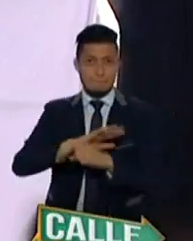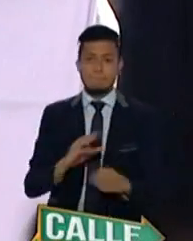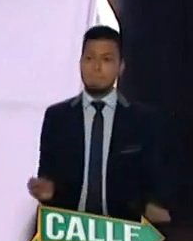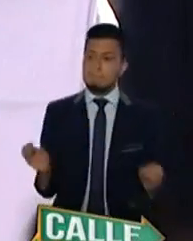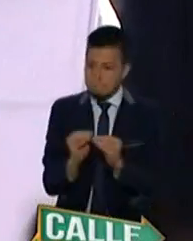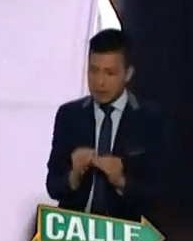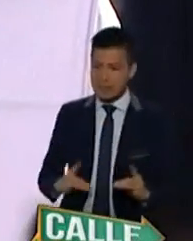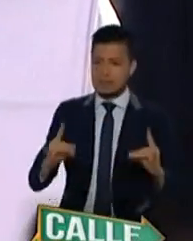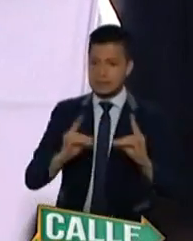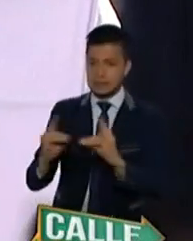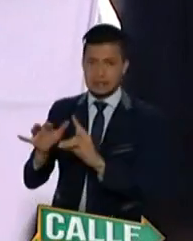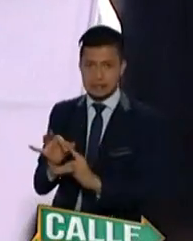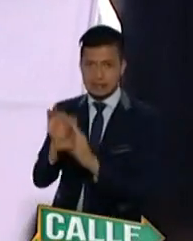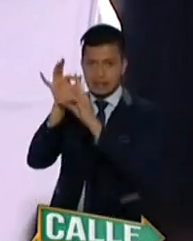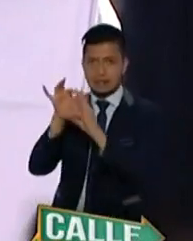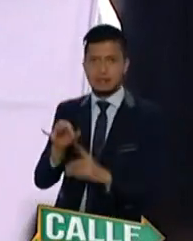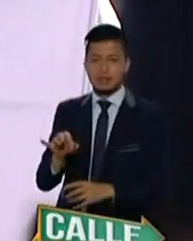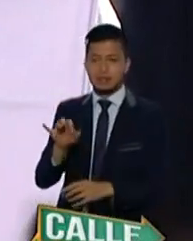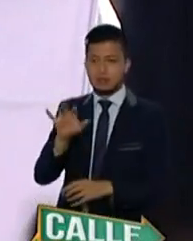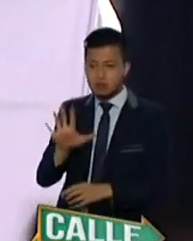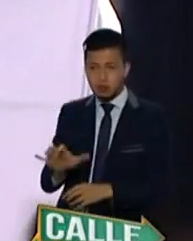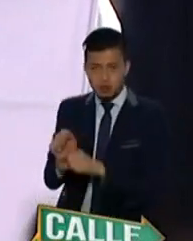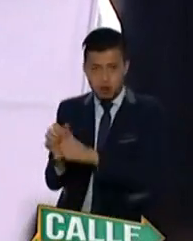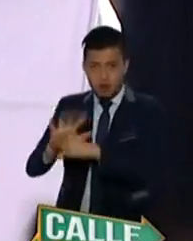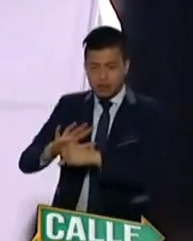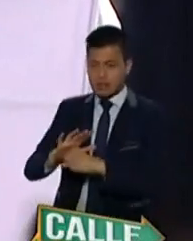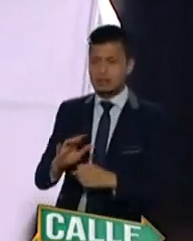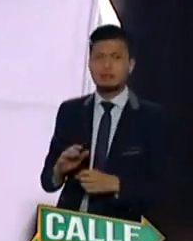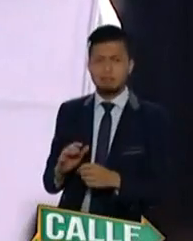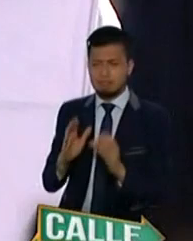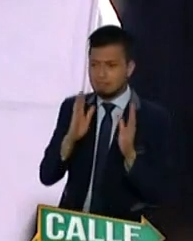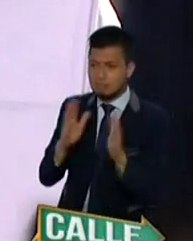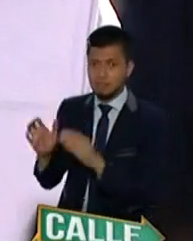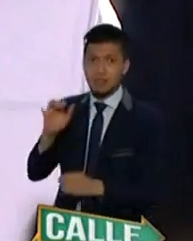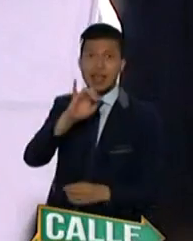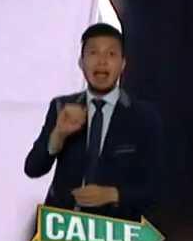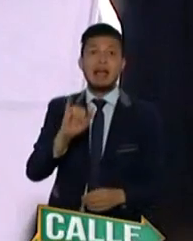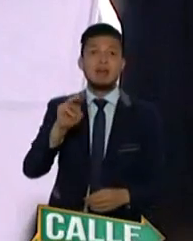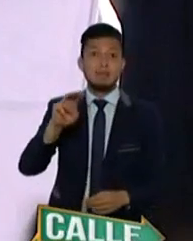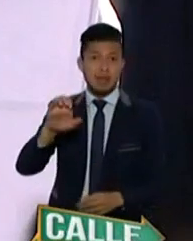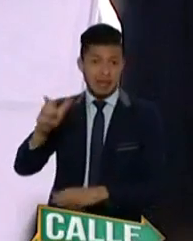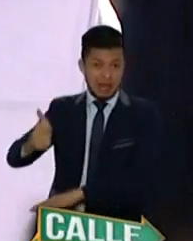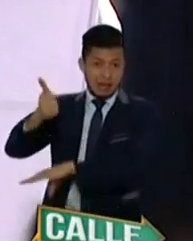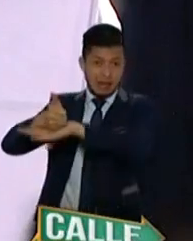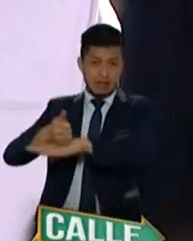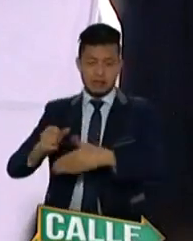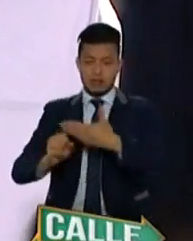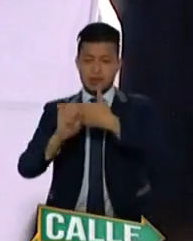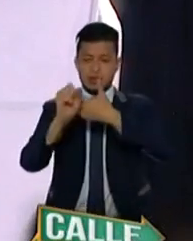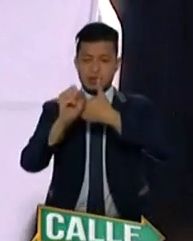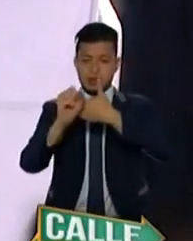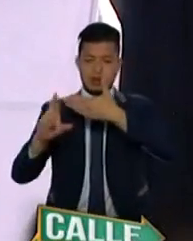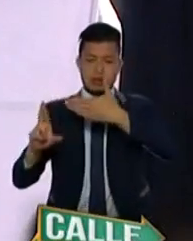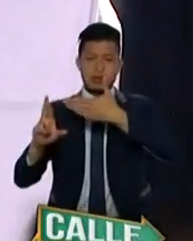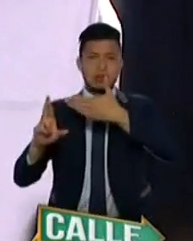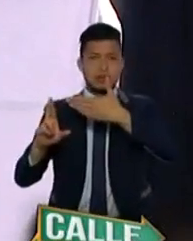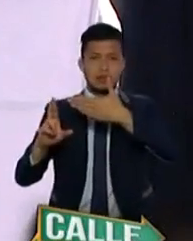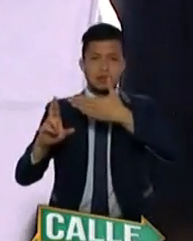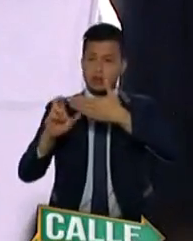de camas UCI para COVID. Jaime García es el gerente de la subred Norte. Jaime, querido, ¿cómo nos fue en la jornada de vacunación hoy?